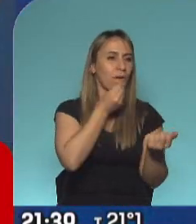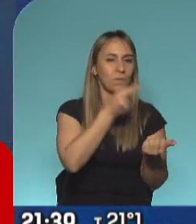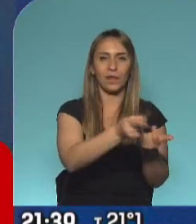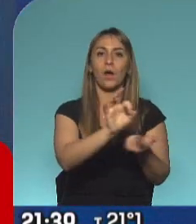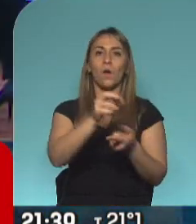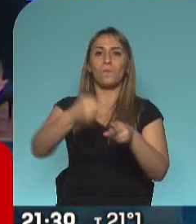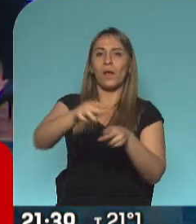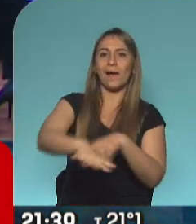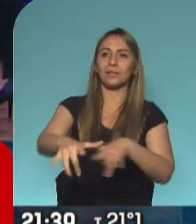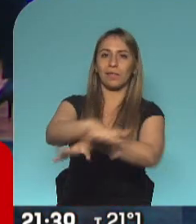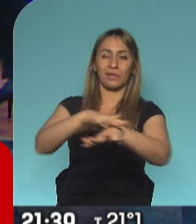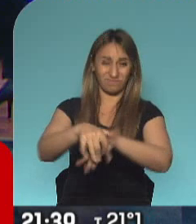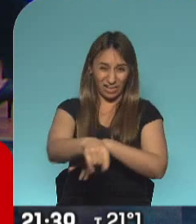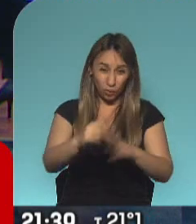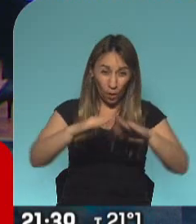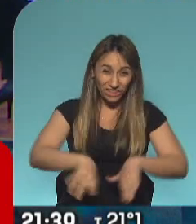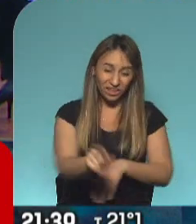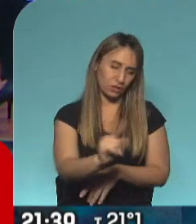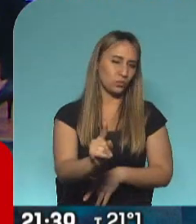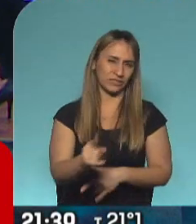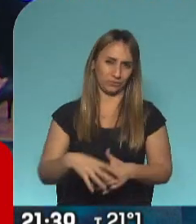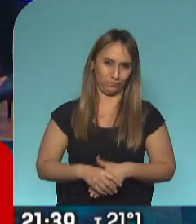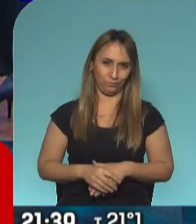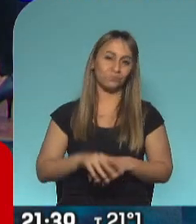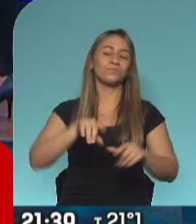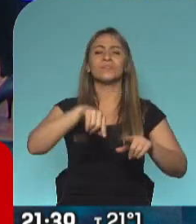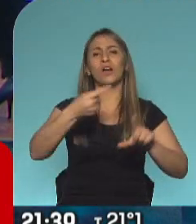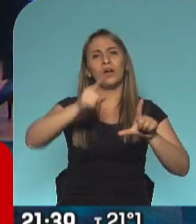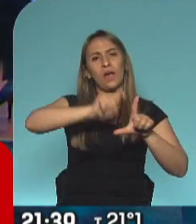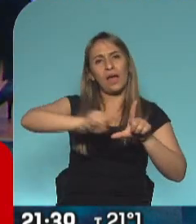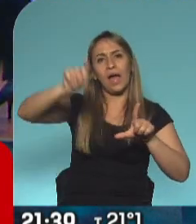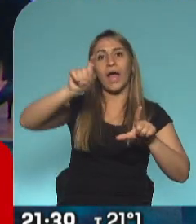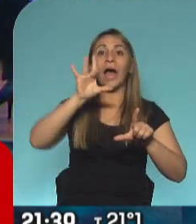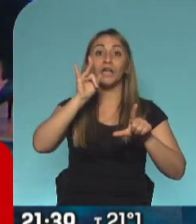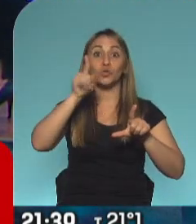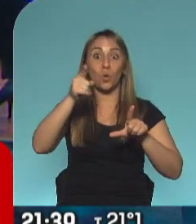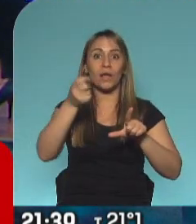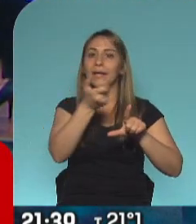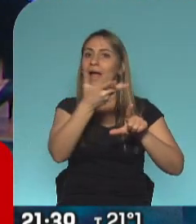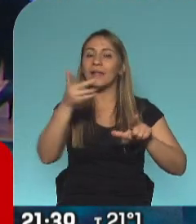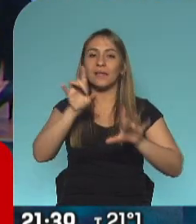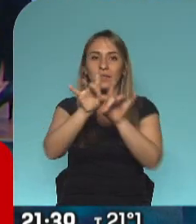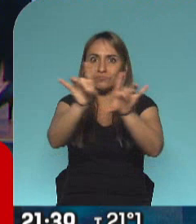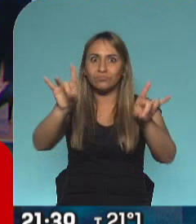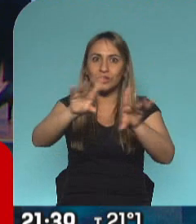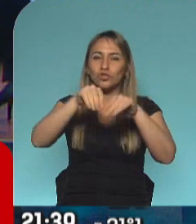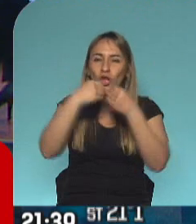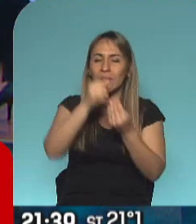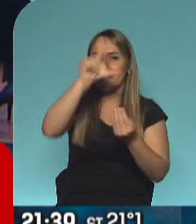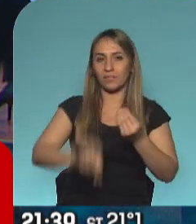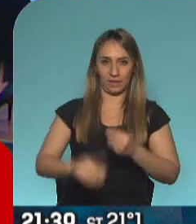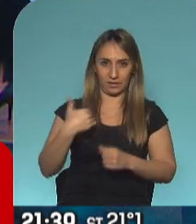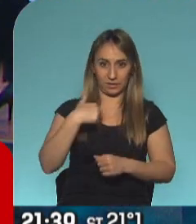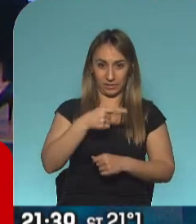La línea azul que ve ahí es el total de infectados que hay en el país. Y las barritas esas que ve